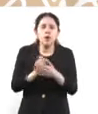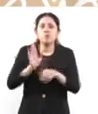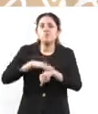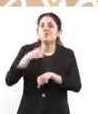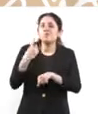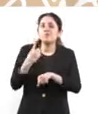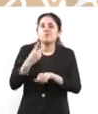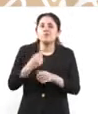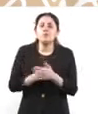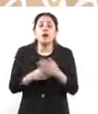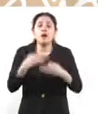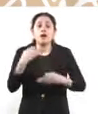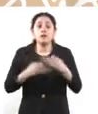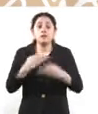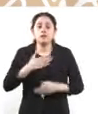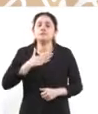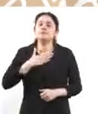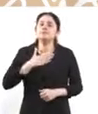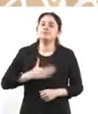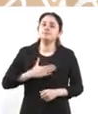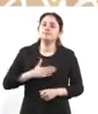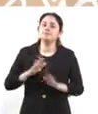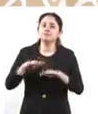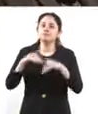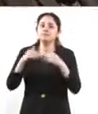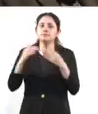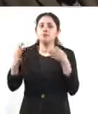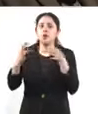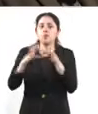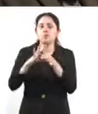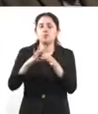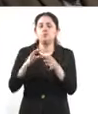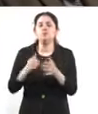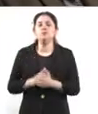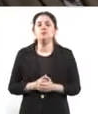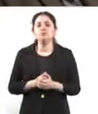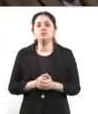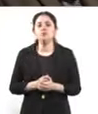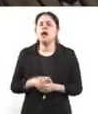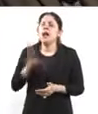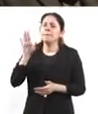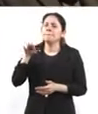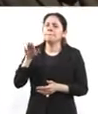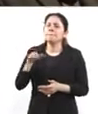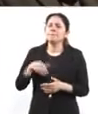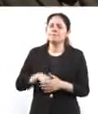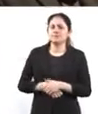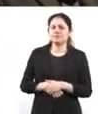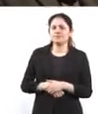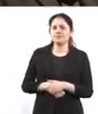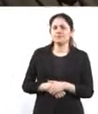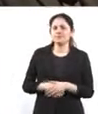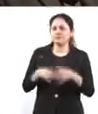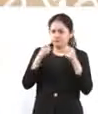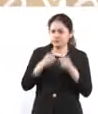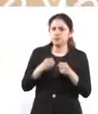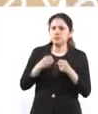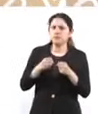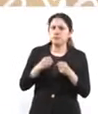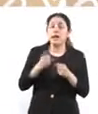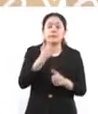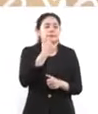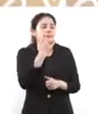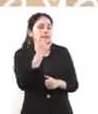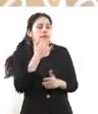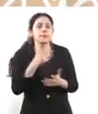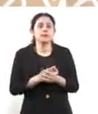jurídico, evidentemente, a la realidad del país. Doctora, y precisamente en temas de seguridad, ¿hay una denuncia sobre…? Y que conste,